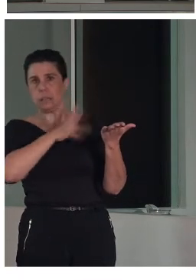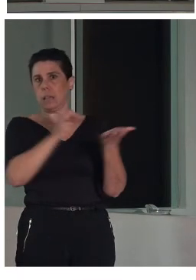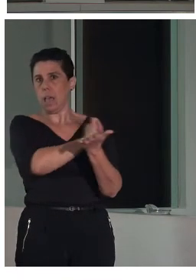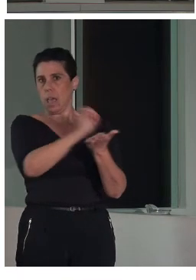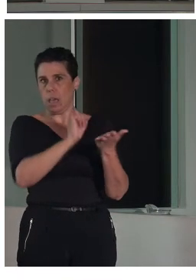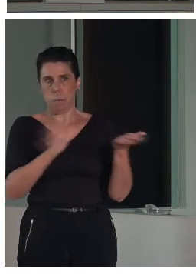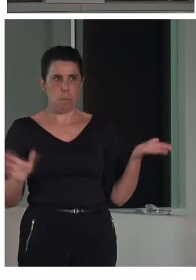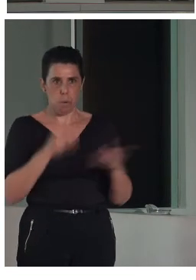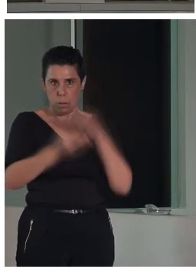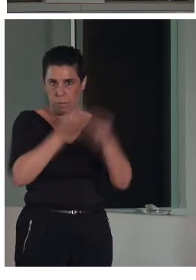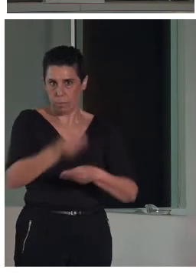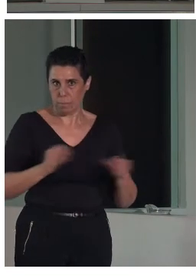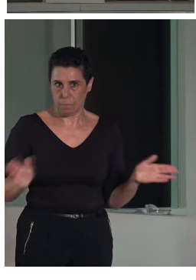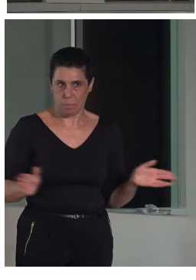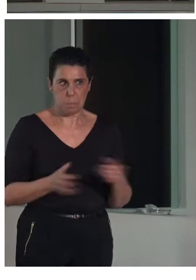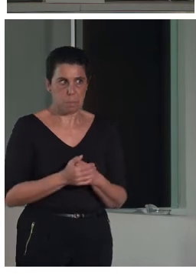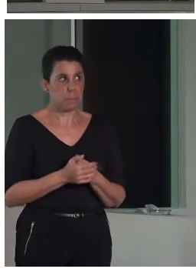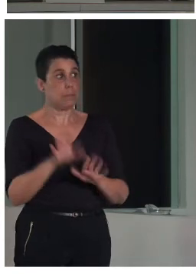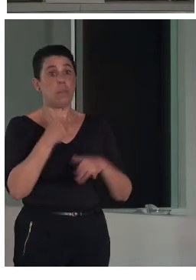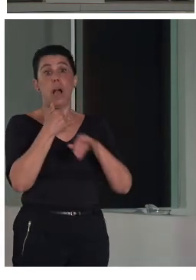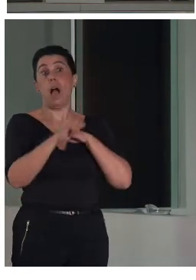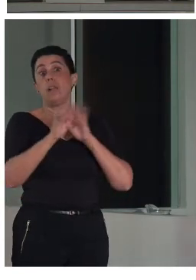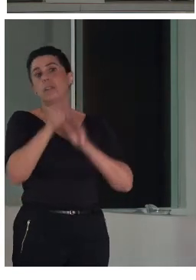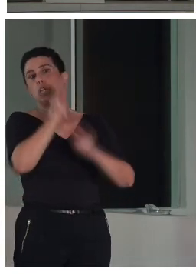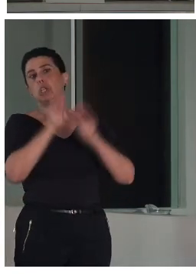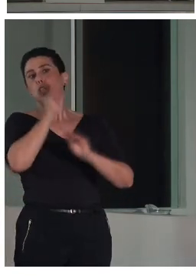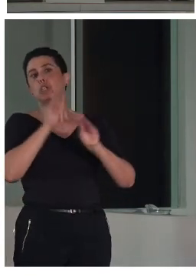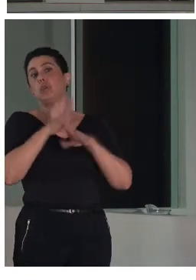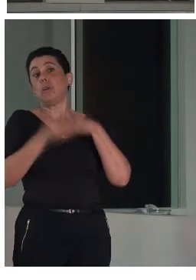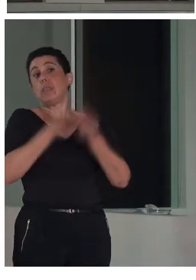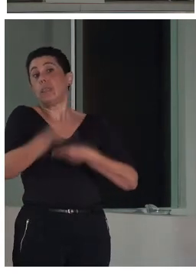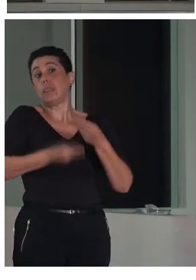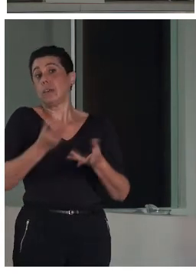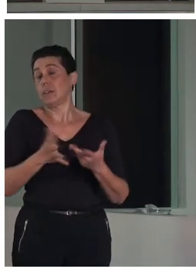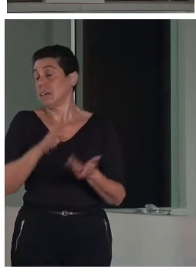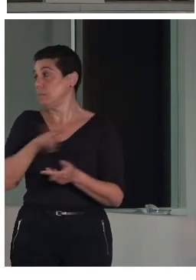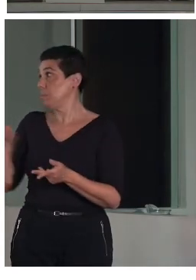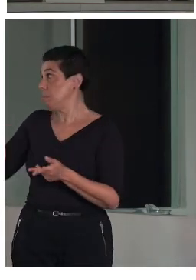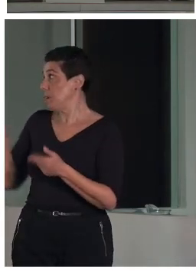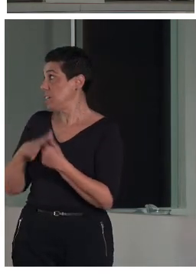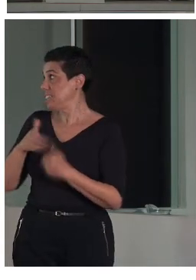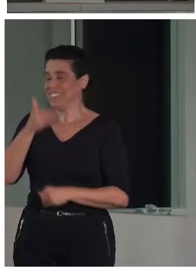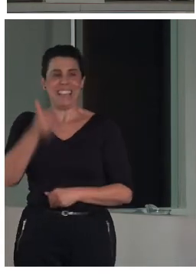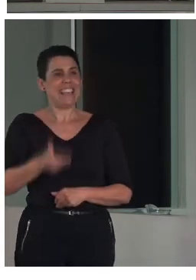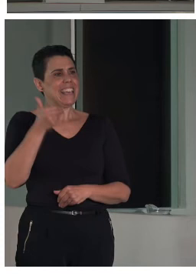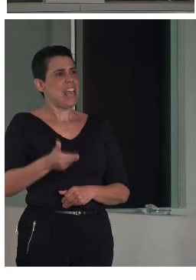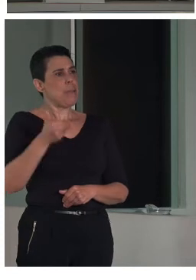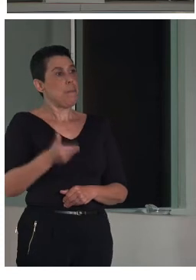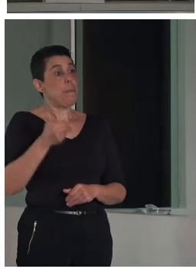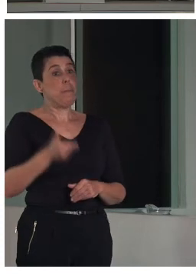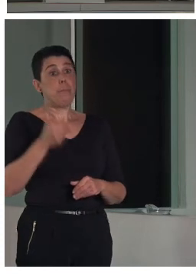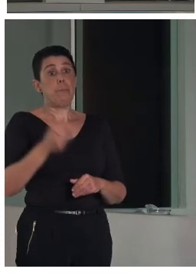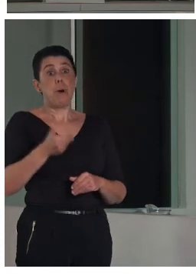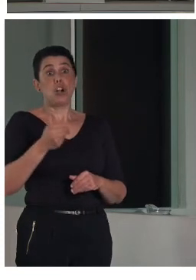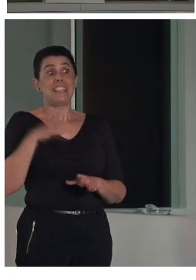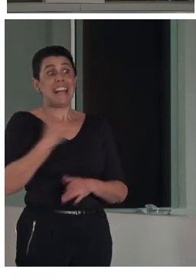de ejecutar entonces al final como veis lo importante sobre todo es la información que nos dan las